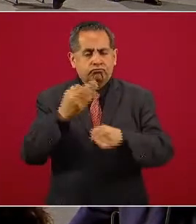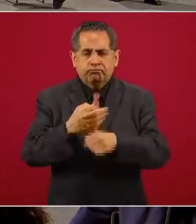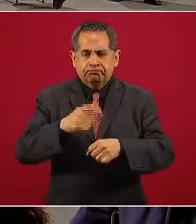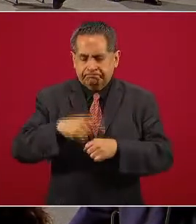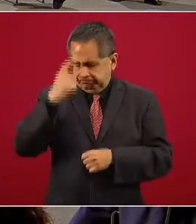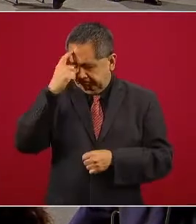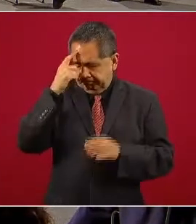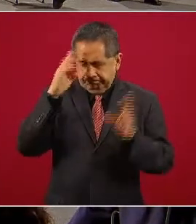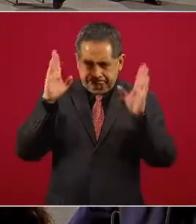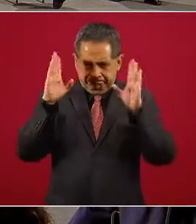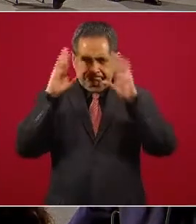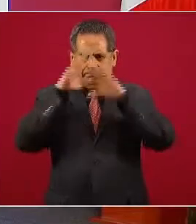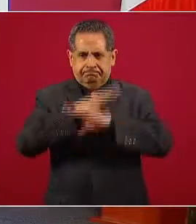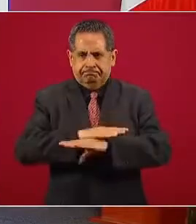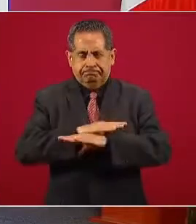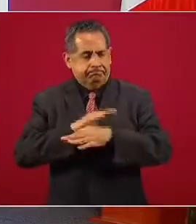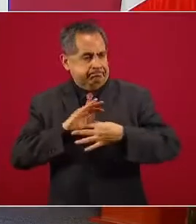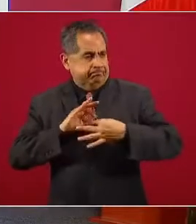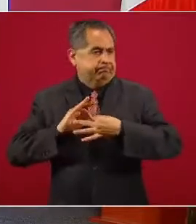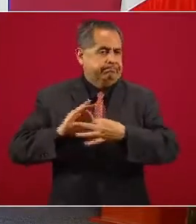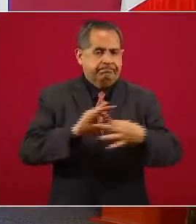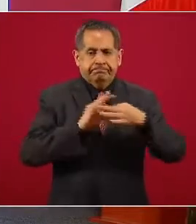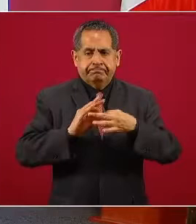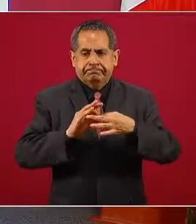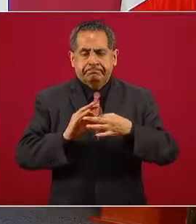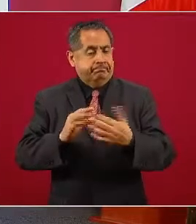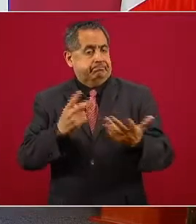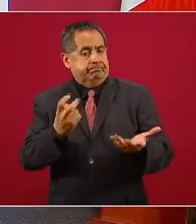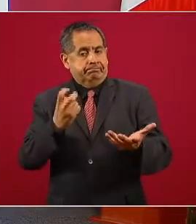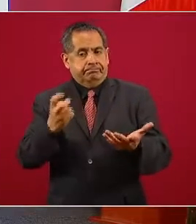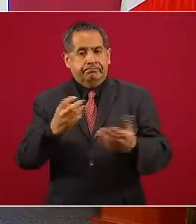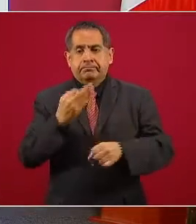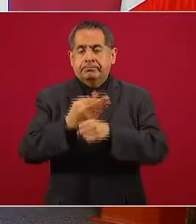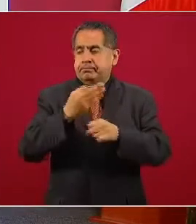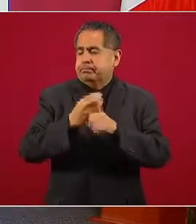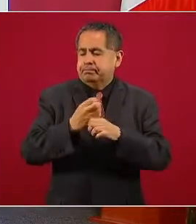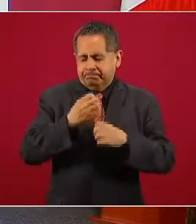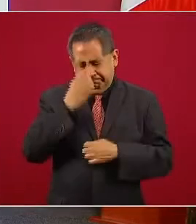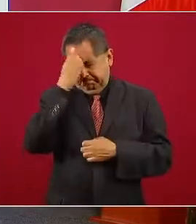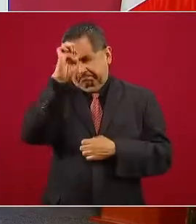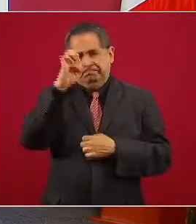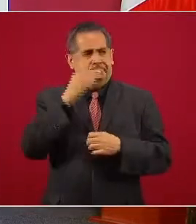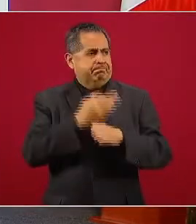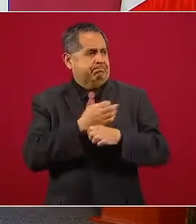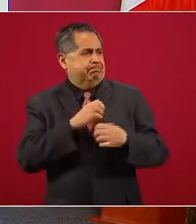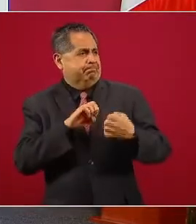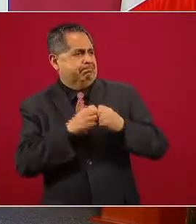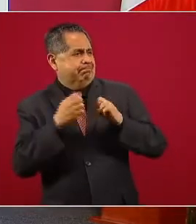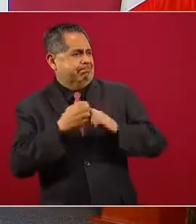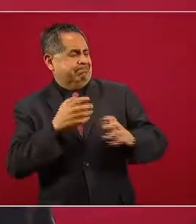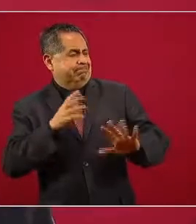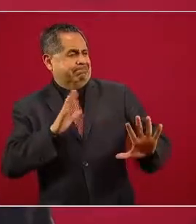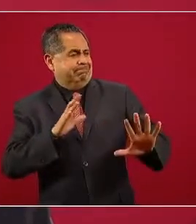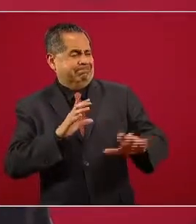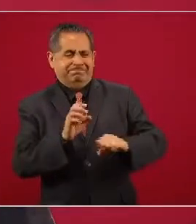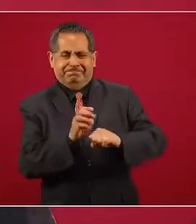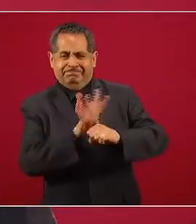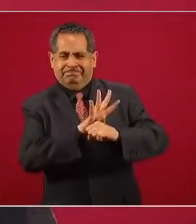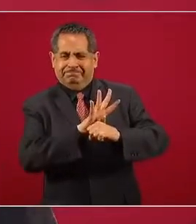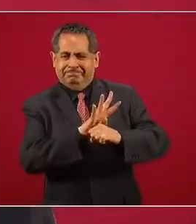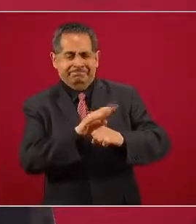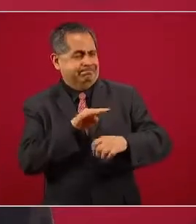reconciliación. Qué mejor momento que la adversidad de un extraño enemigo como el COVID-19